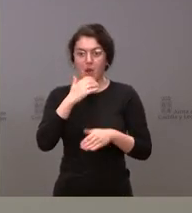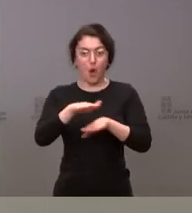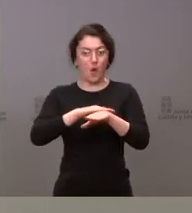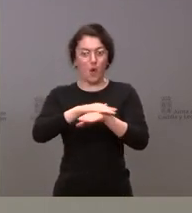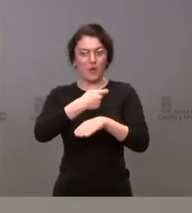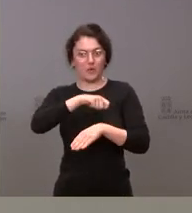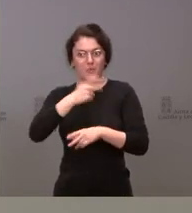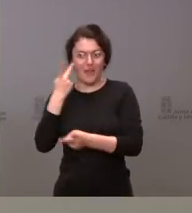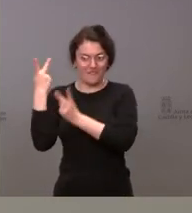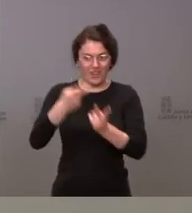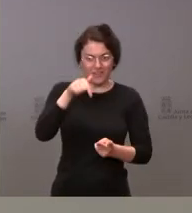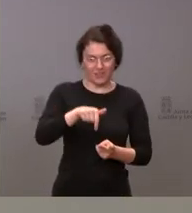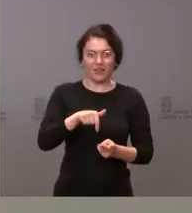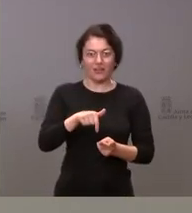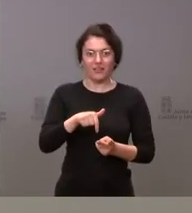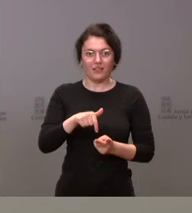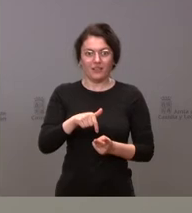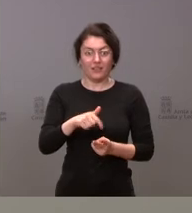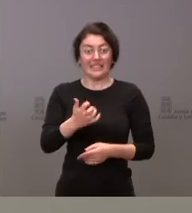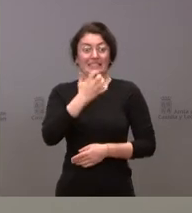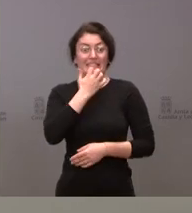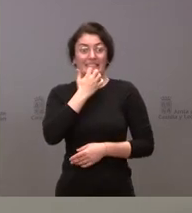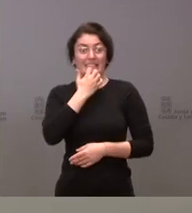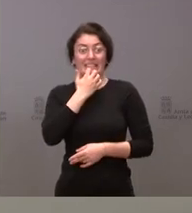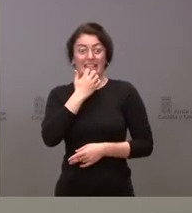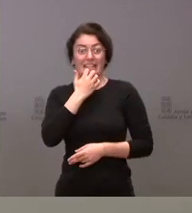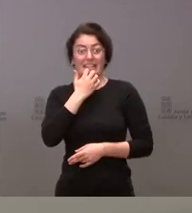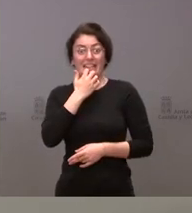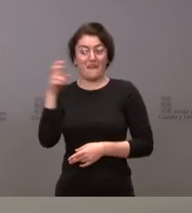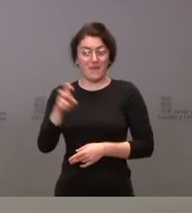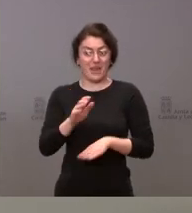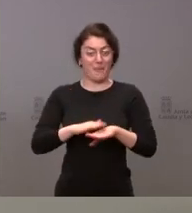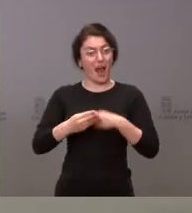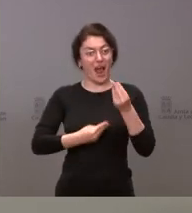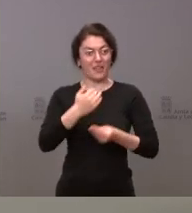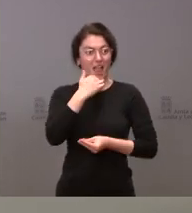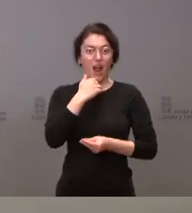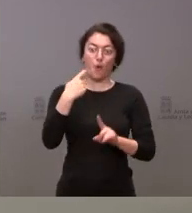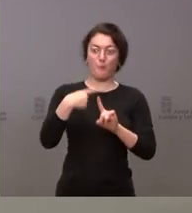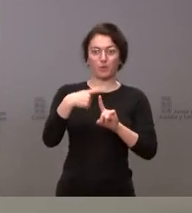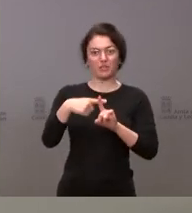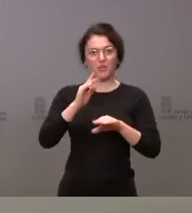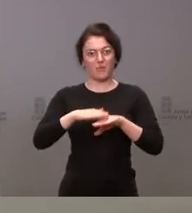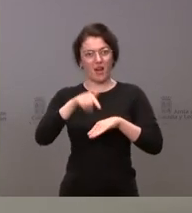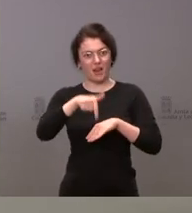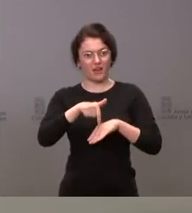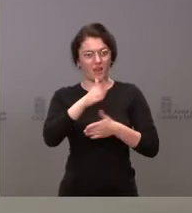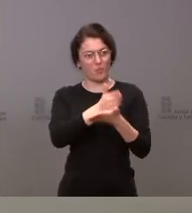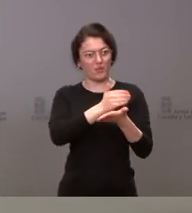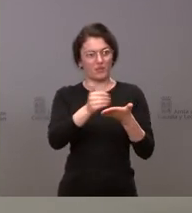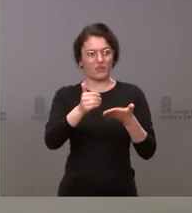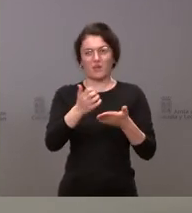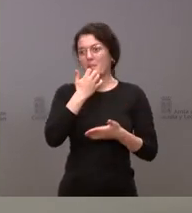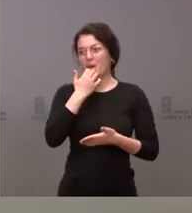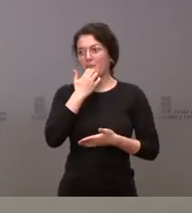Agradeceríamos mucho más si vinieran a hacer cosas positivas por nuestra comunidad autónoma, si trajeran inversiones